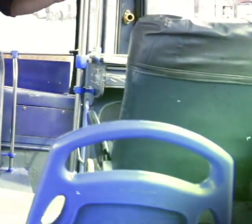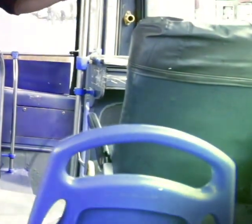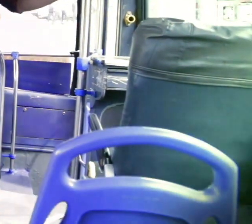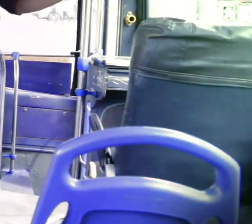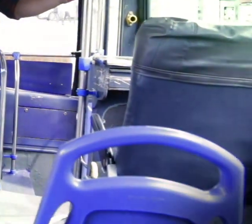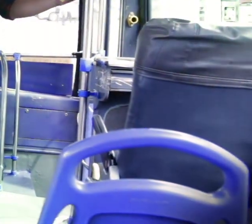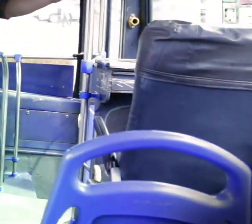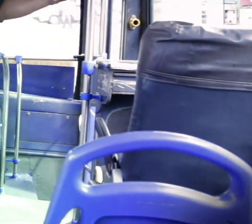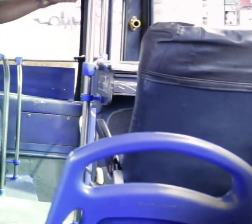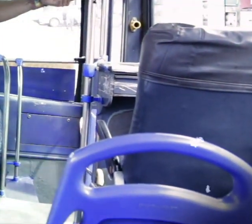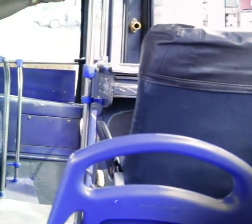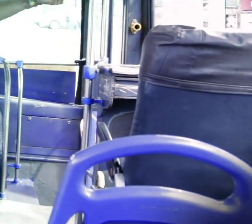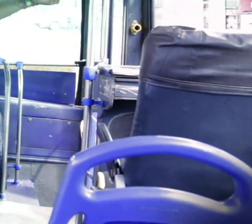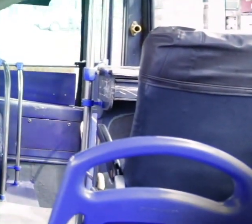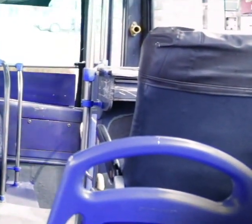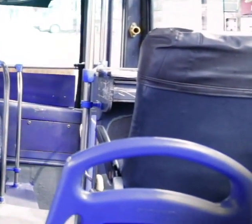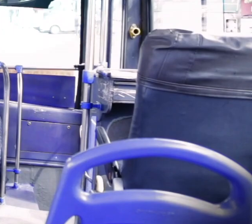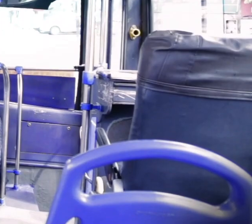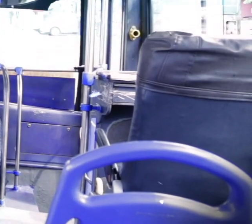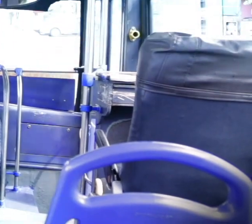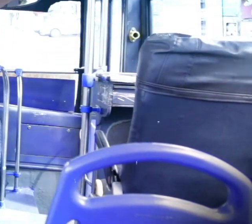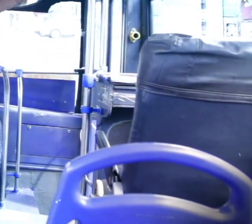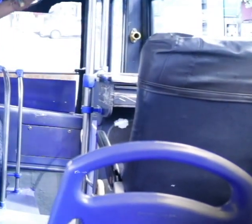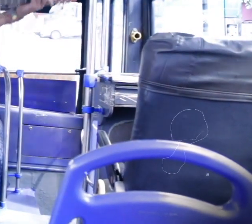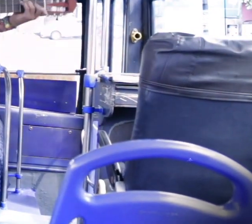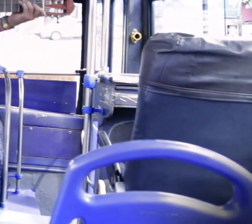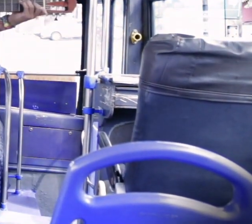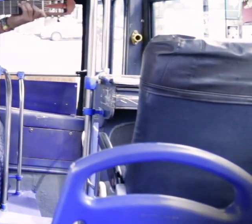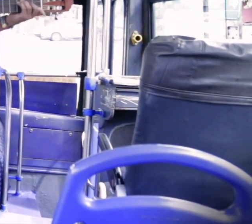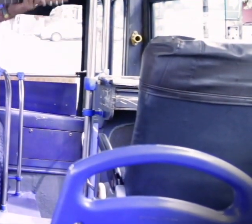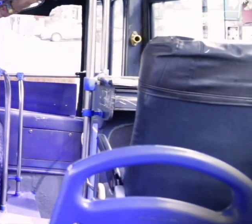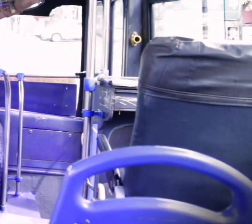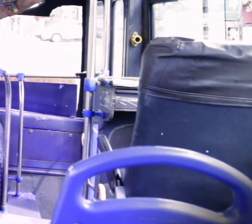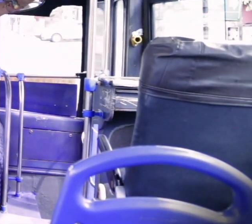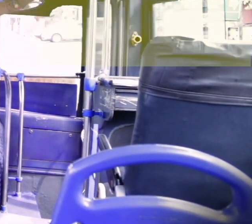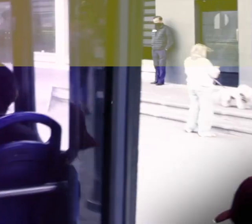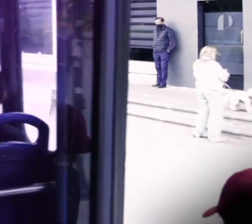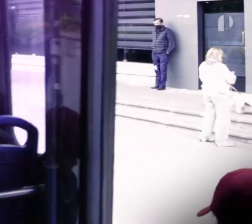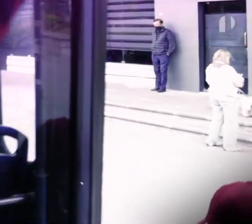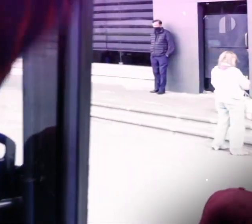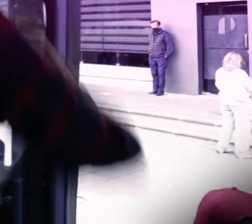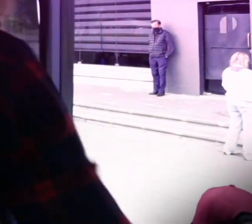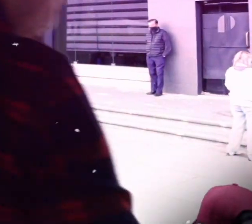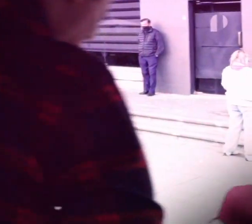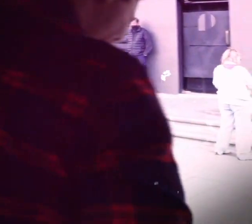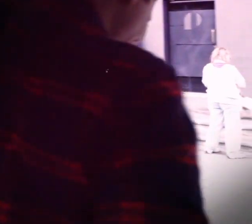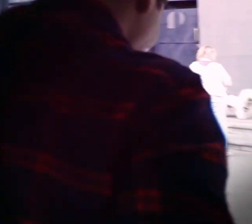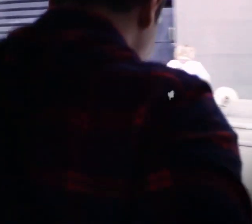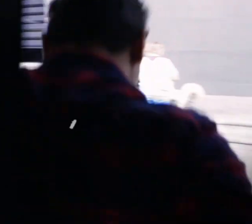Suba, suba, suba Al bus de la alegría Vamos